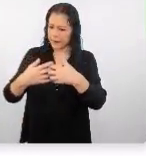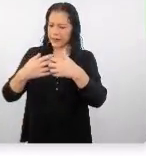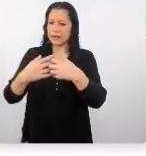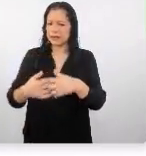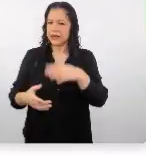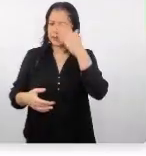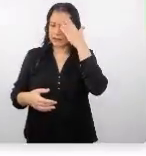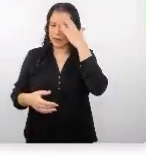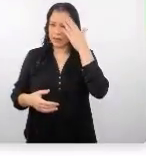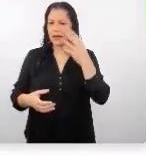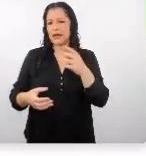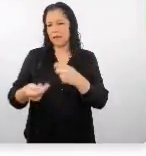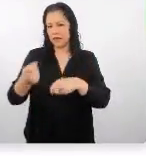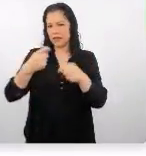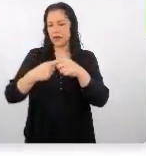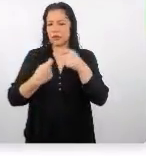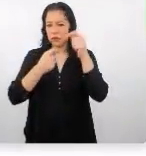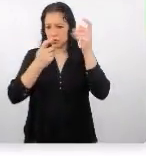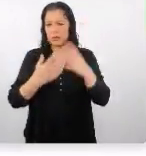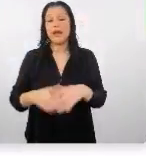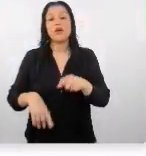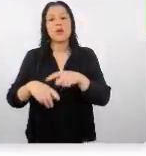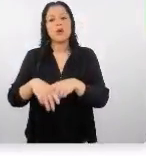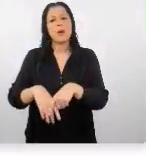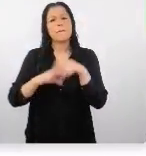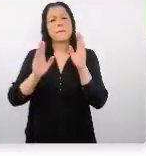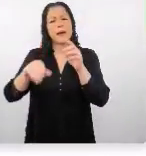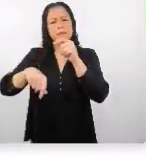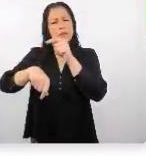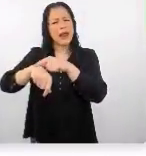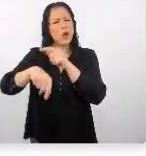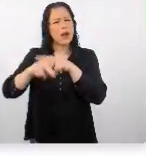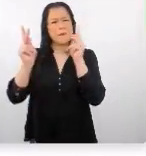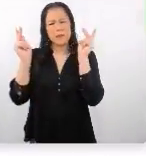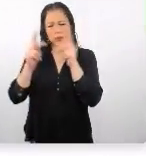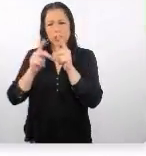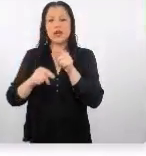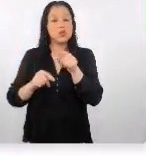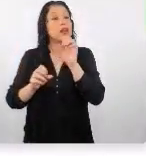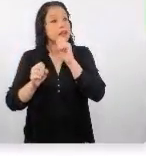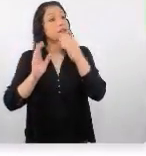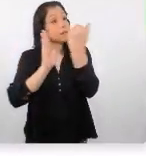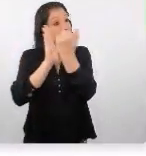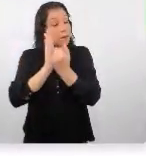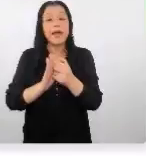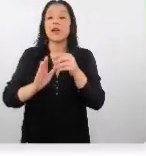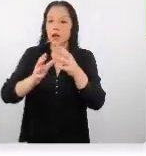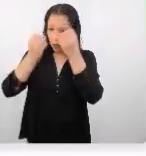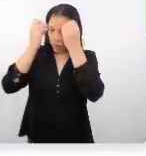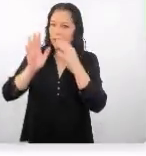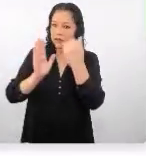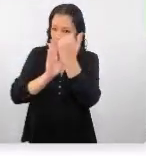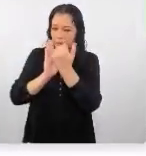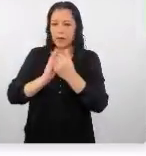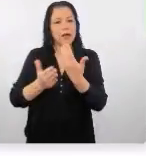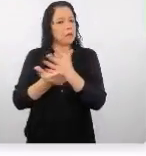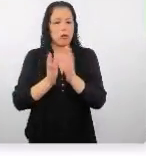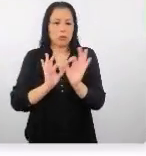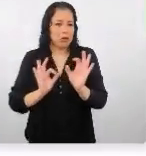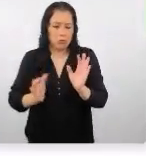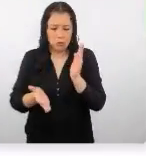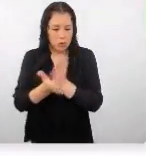lo saben son muy disciplinados en cuanto a la hora siguen aquí de las letras las normas no hay tantos problemas con eso